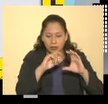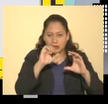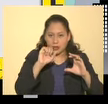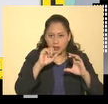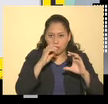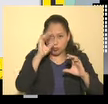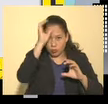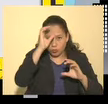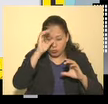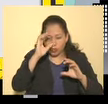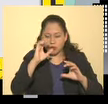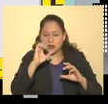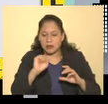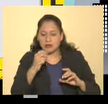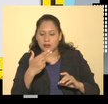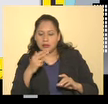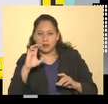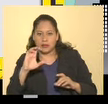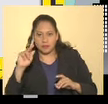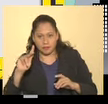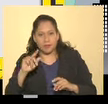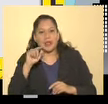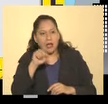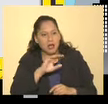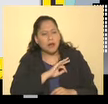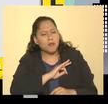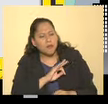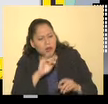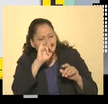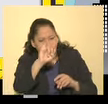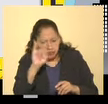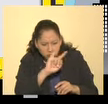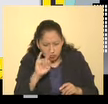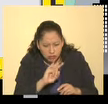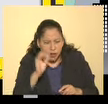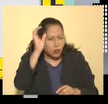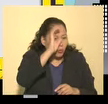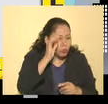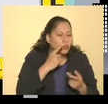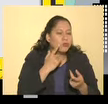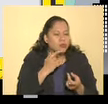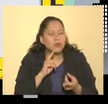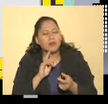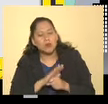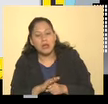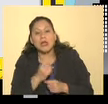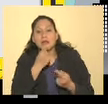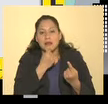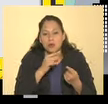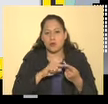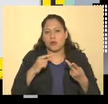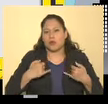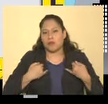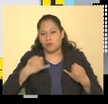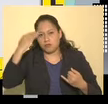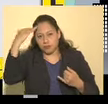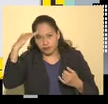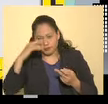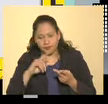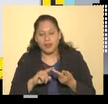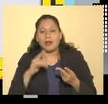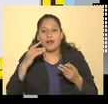SHCP. Ahí pueden consultar todo lo que sería la oferta cultural. Tenemos actividades para niños, jóvenes, adultos.